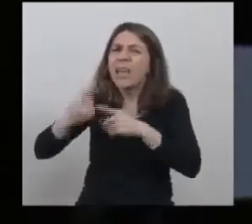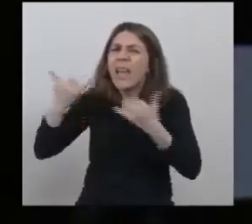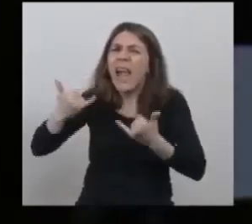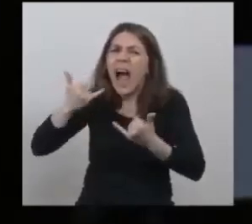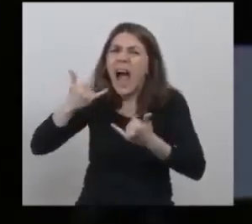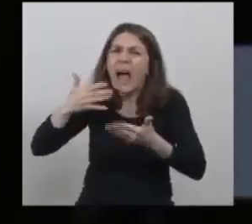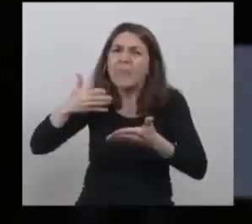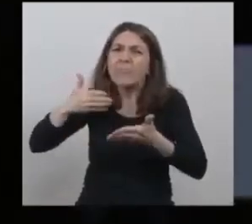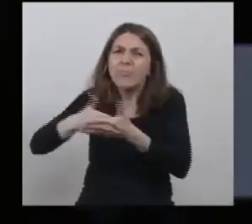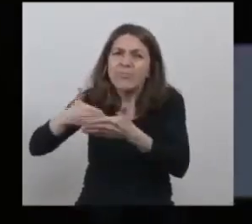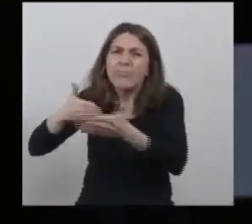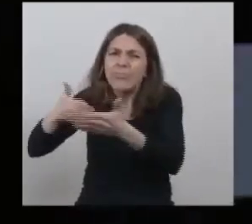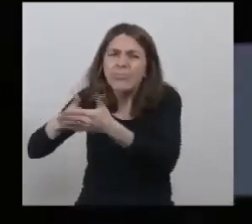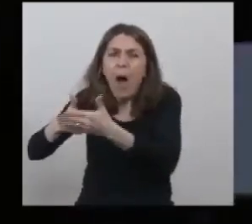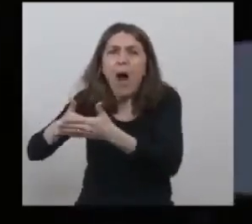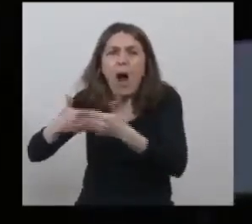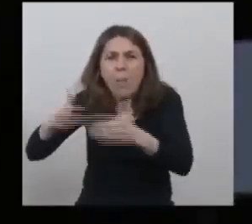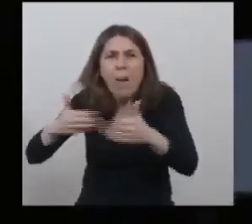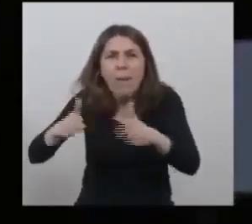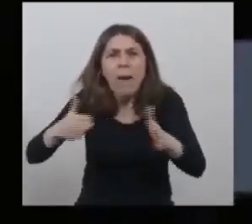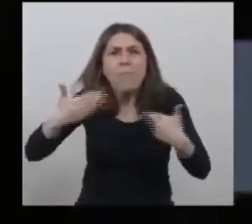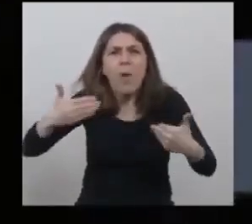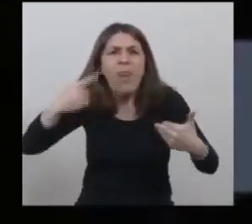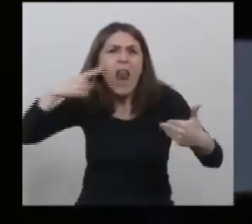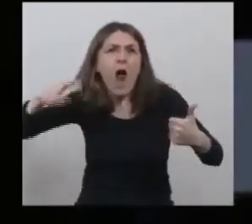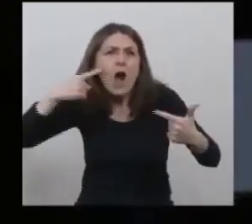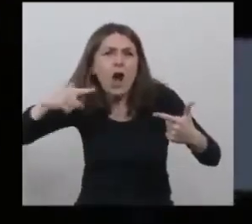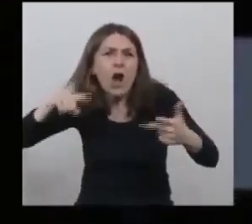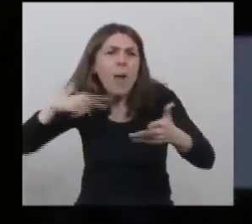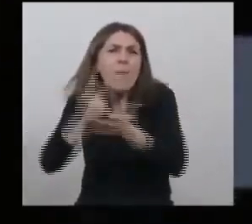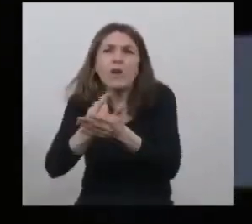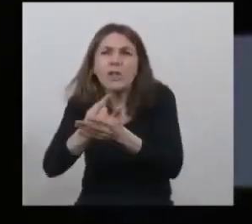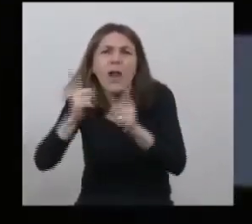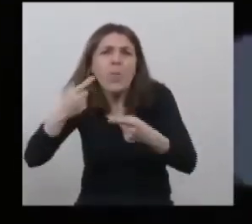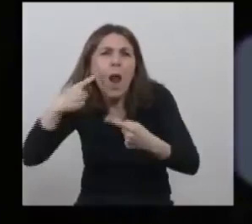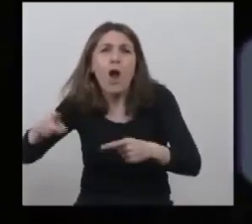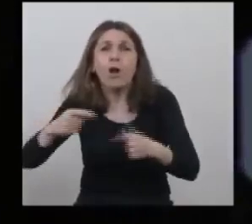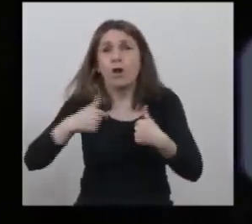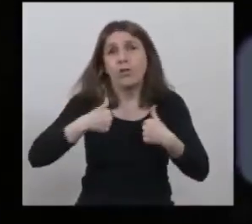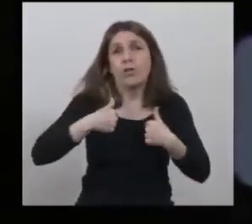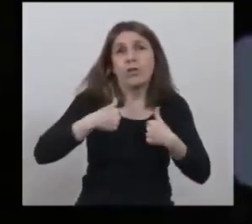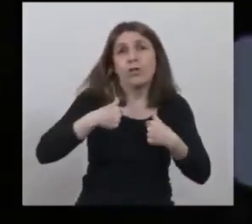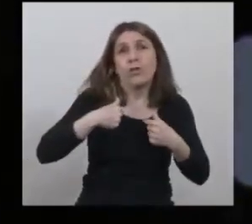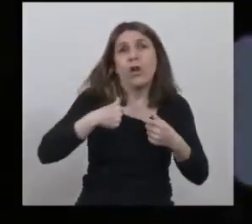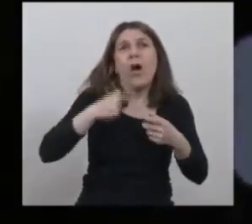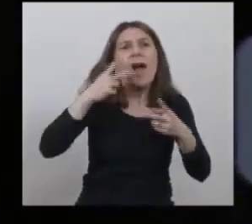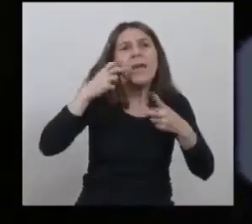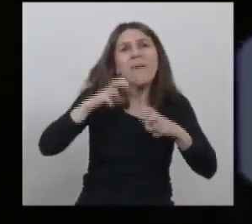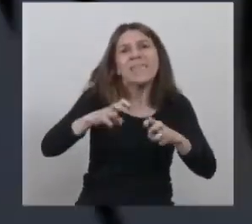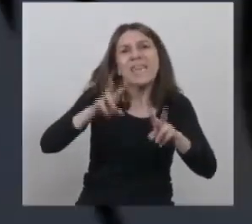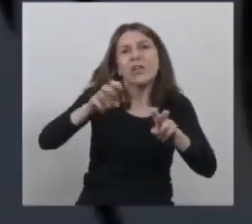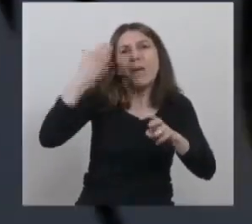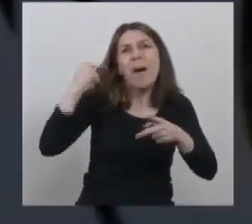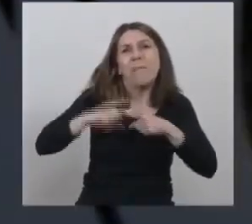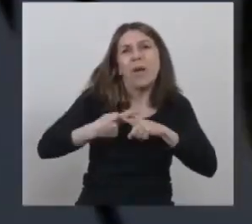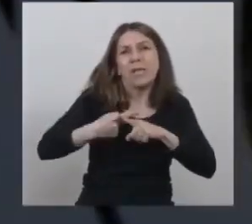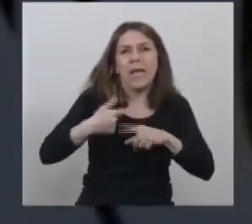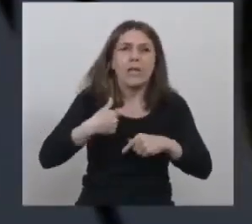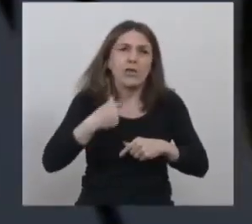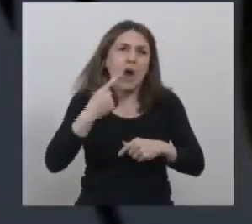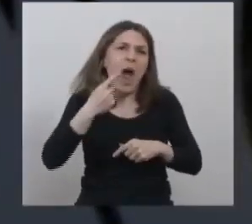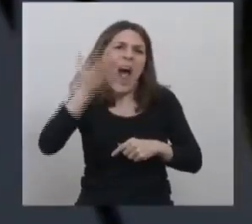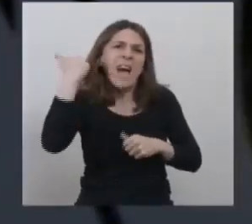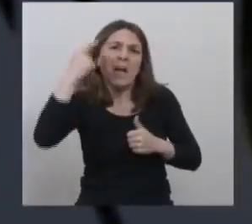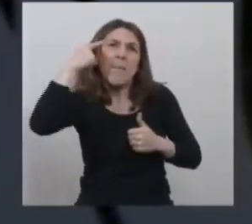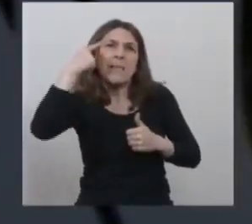hacer posible lo imposible. Yo soy politóloga, Alberto, y hasta que yo conocía a Néstor y Cristina, pensaba esa frase,